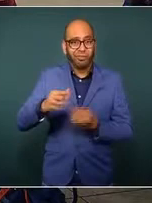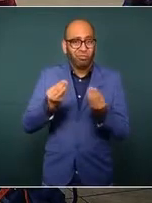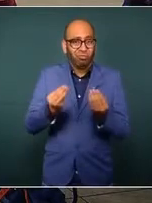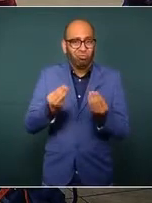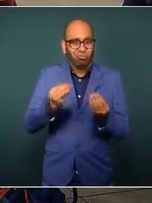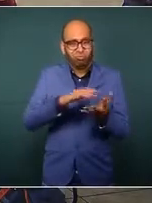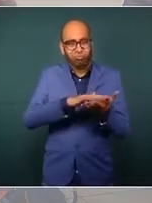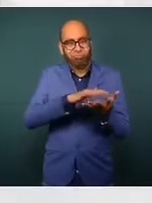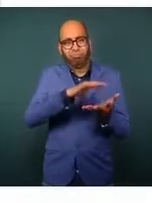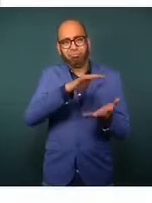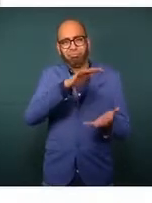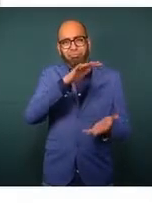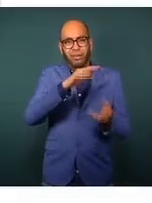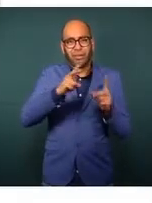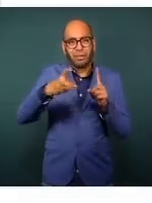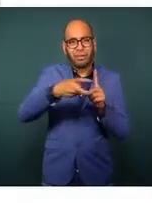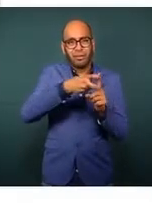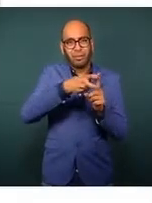secuestros,